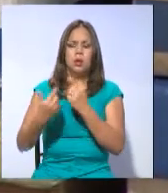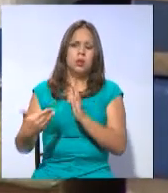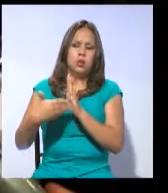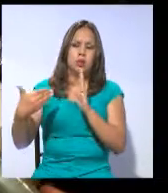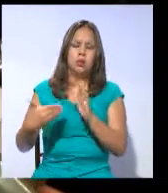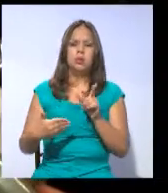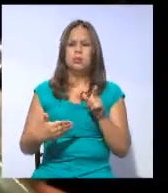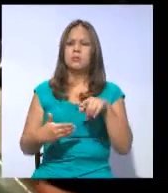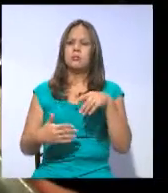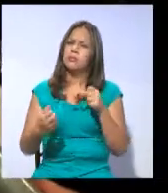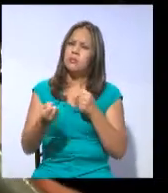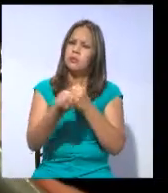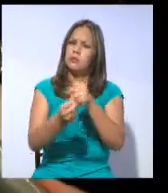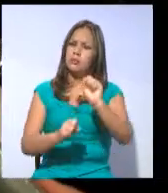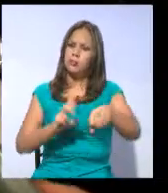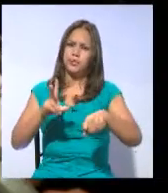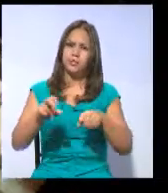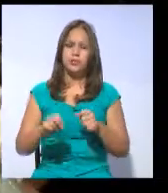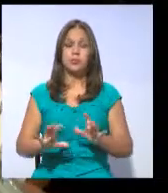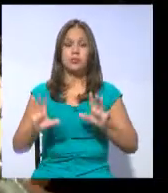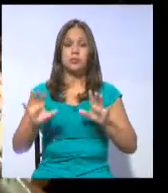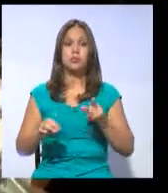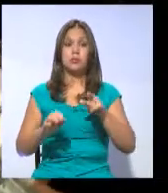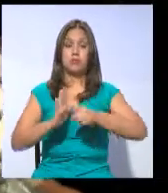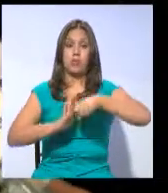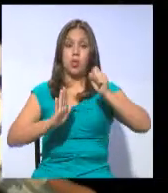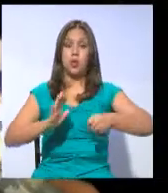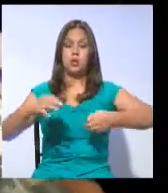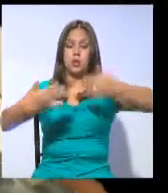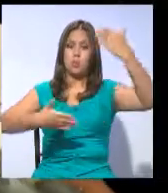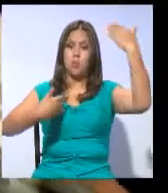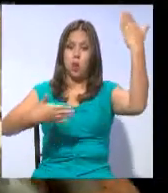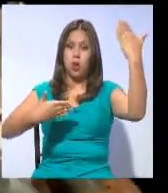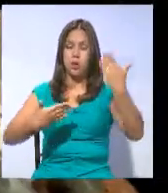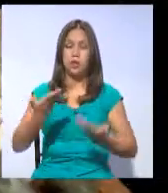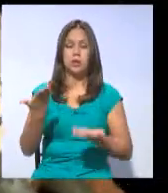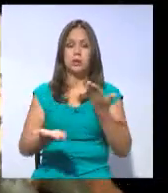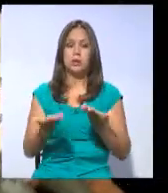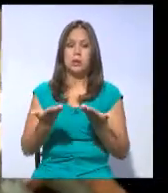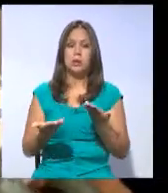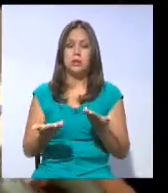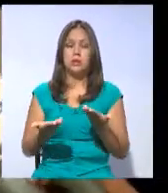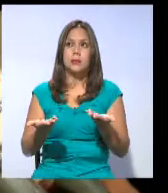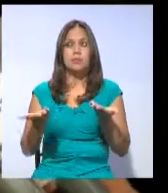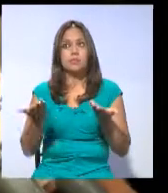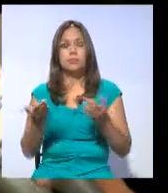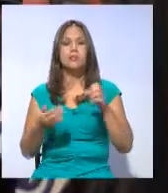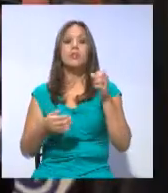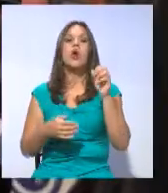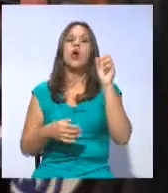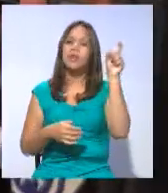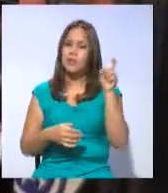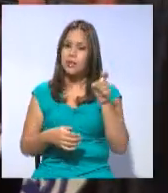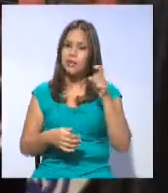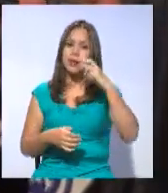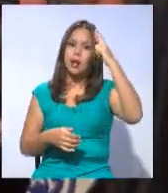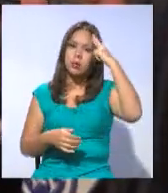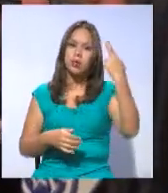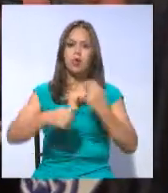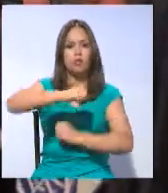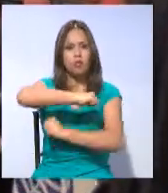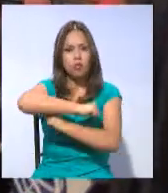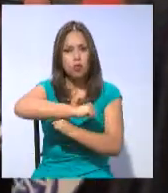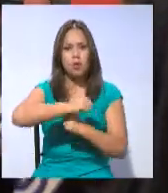oposición. El juicio político es una herramienta válida que nosotros no podemos descartar, pero tenemos que fundamentarla de manera coherente. Postura que fue